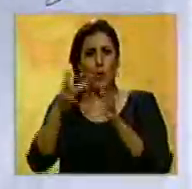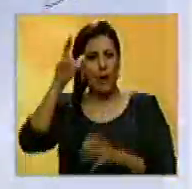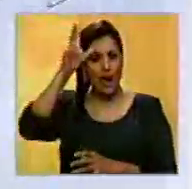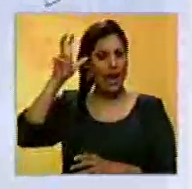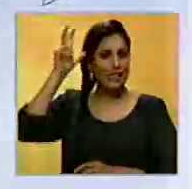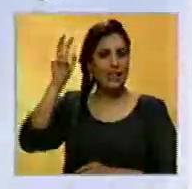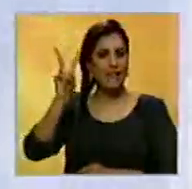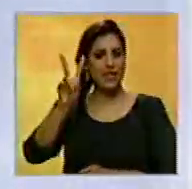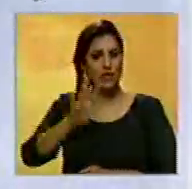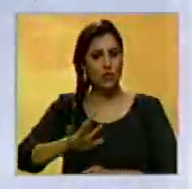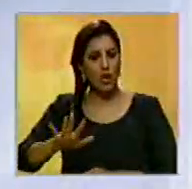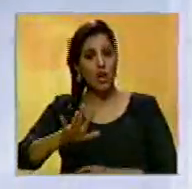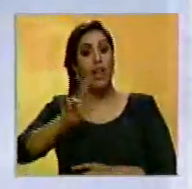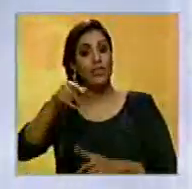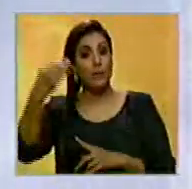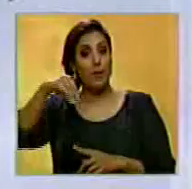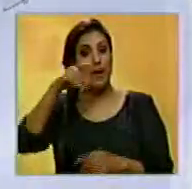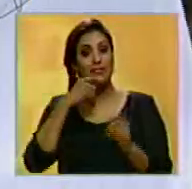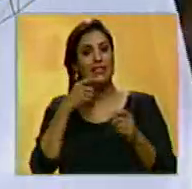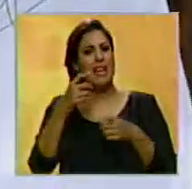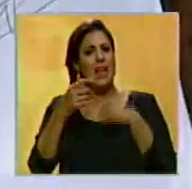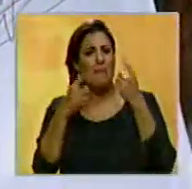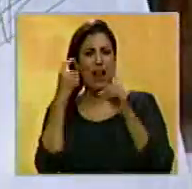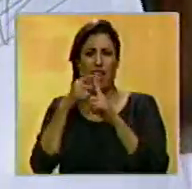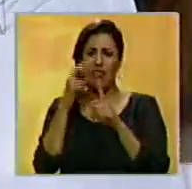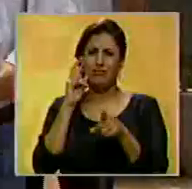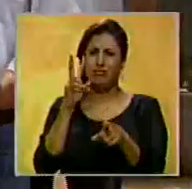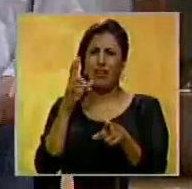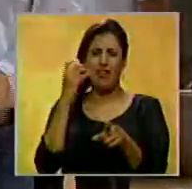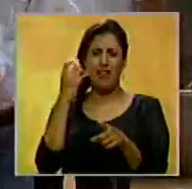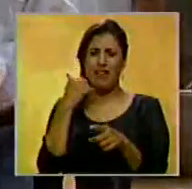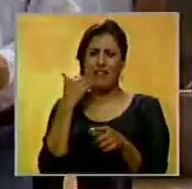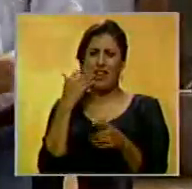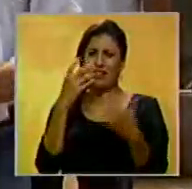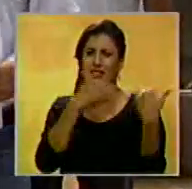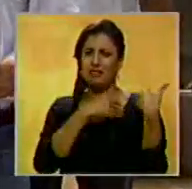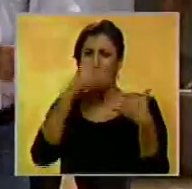venezolana, Delcy Rodríguez, además de un lenguaje que no se corresponde con el rol de un diplomático.